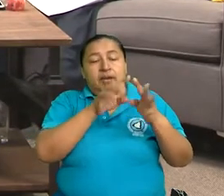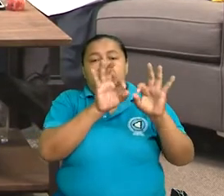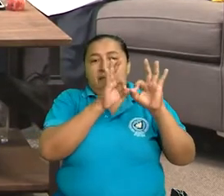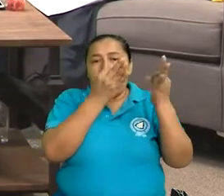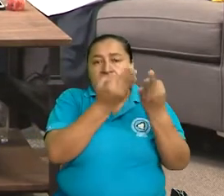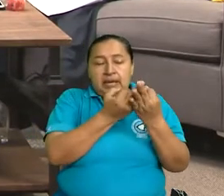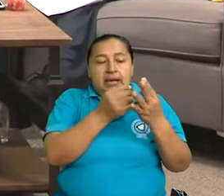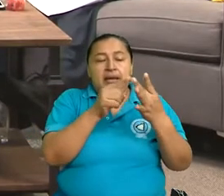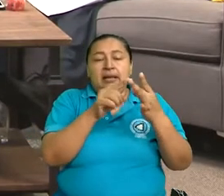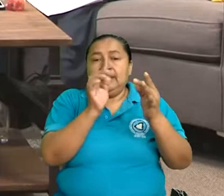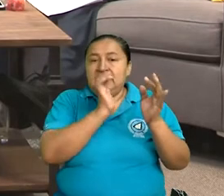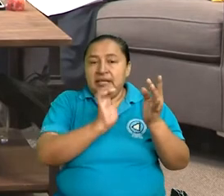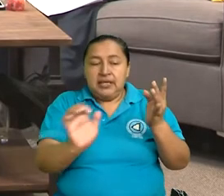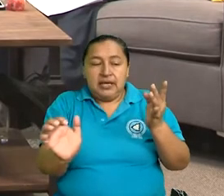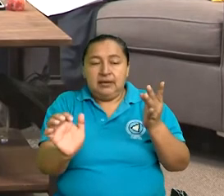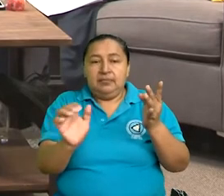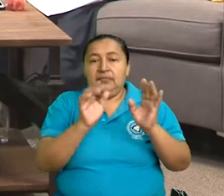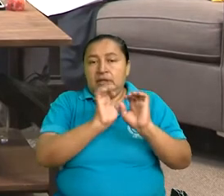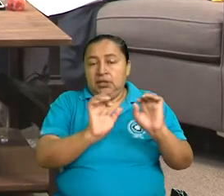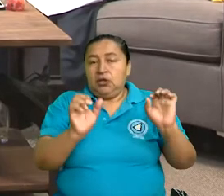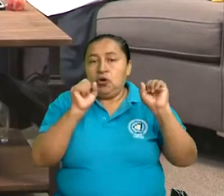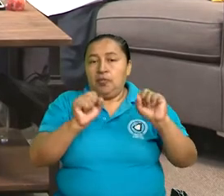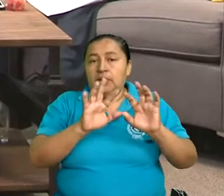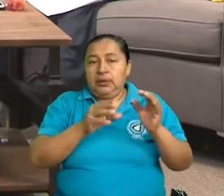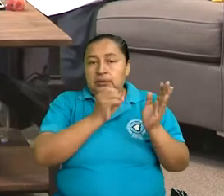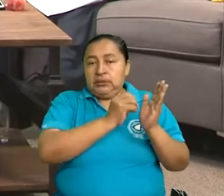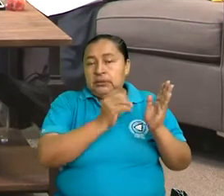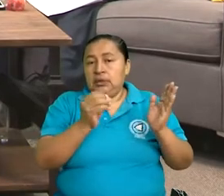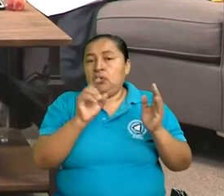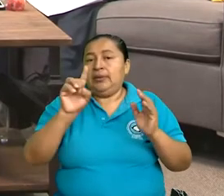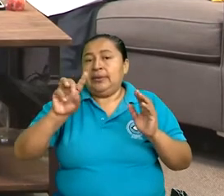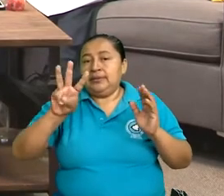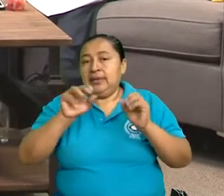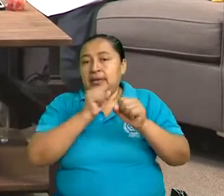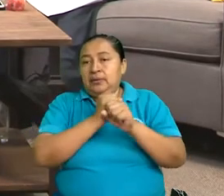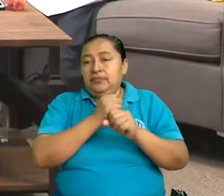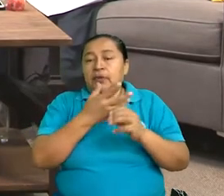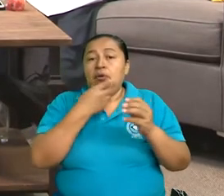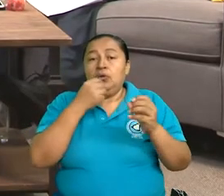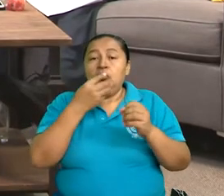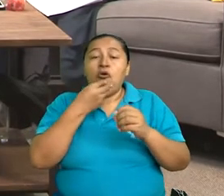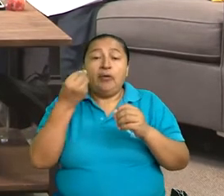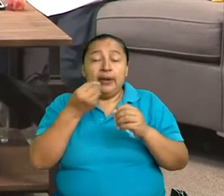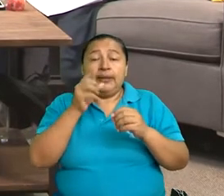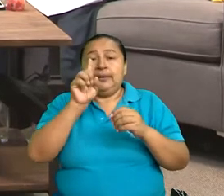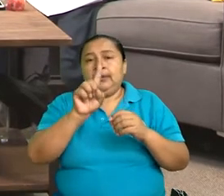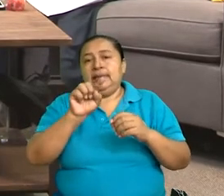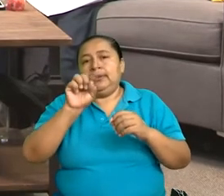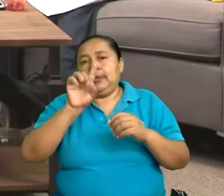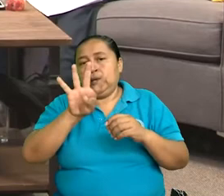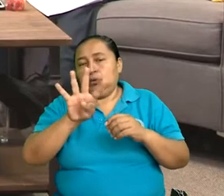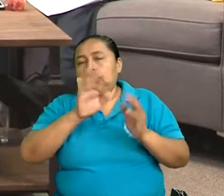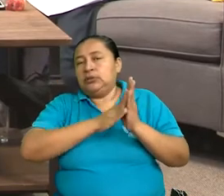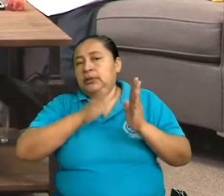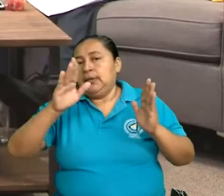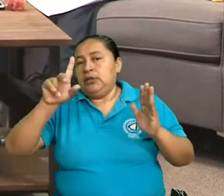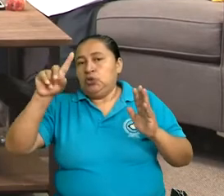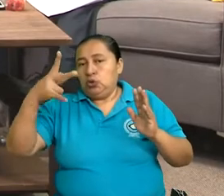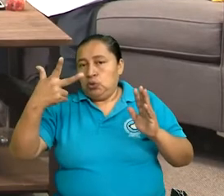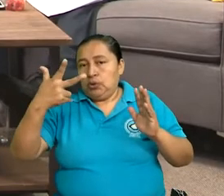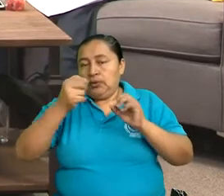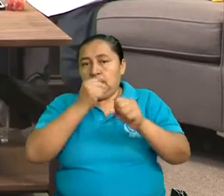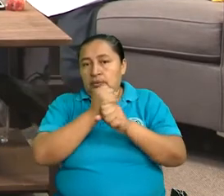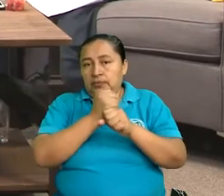el código de la niñez define niños y niñas de 0 a 13 años. Define adolescentes de 13 años a